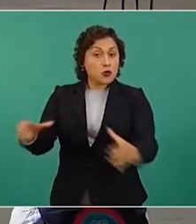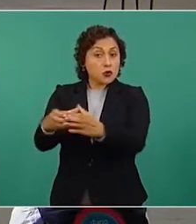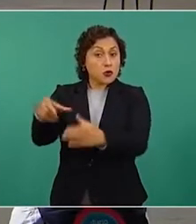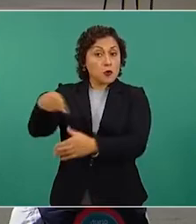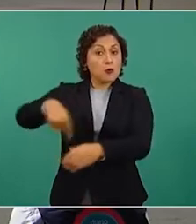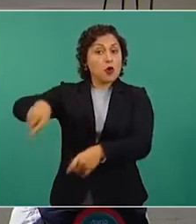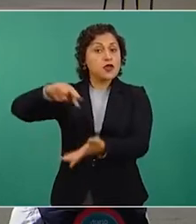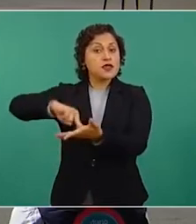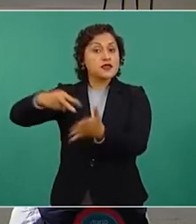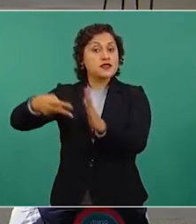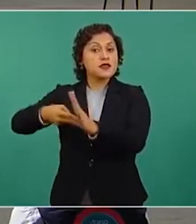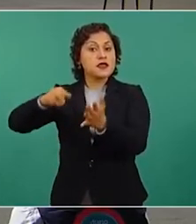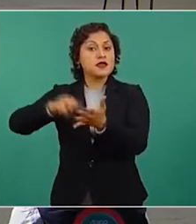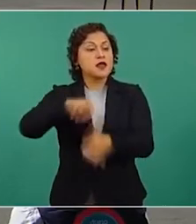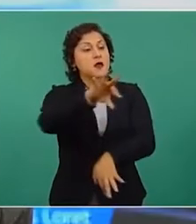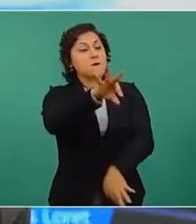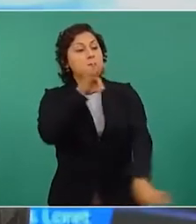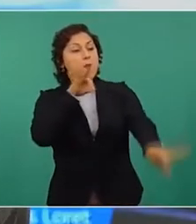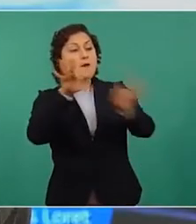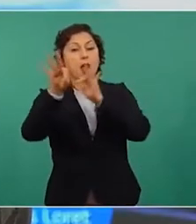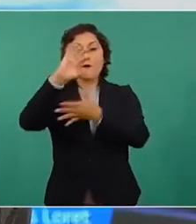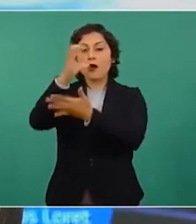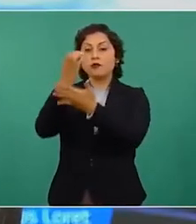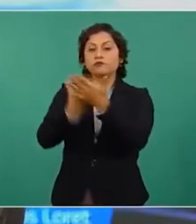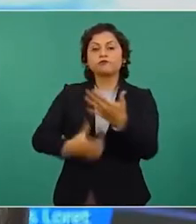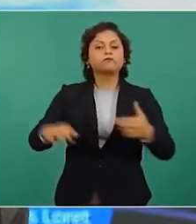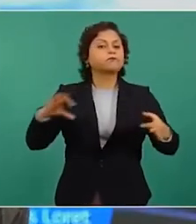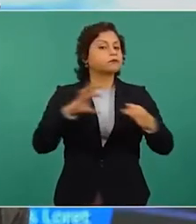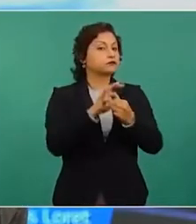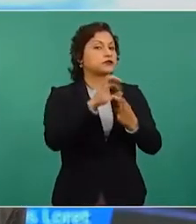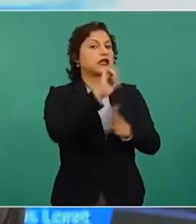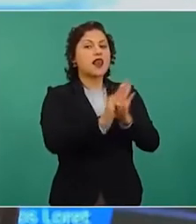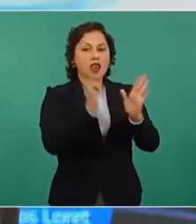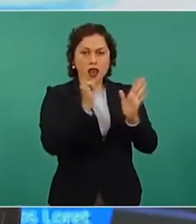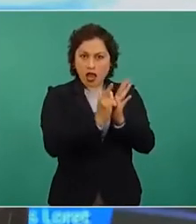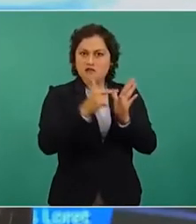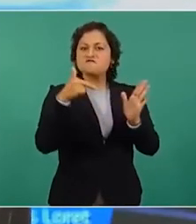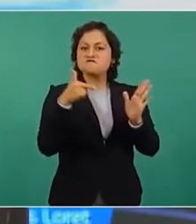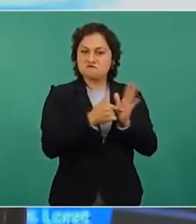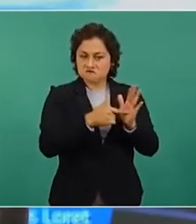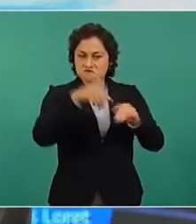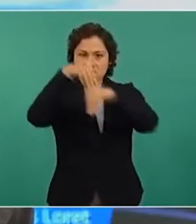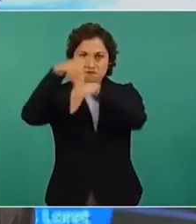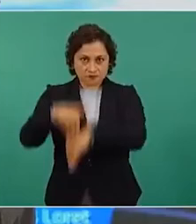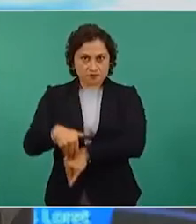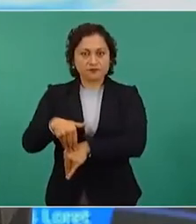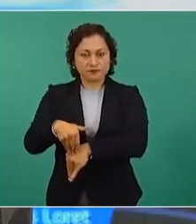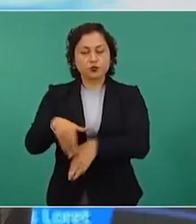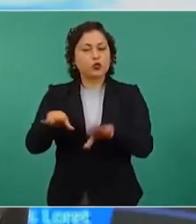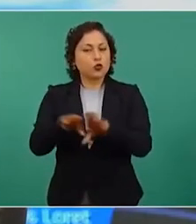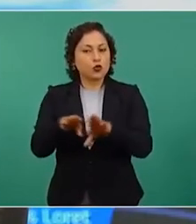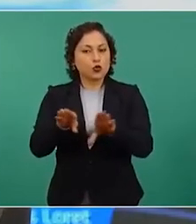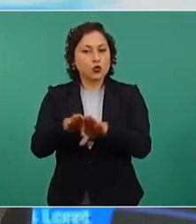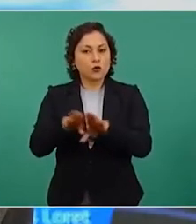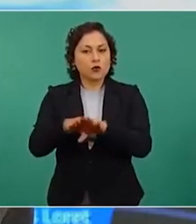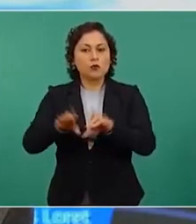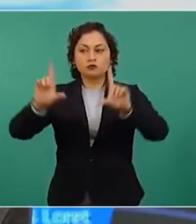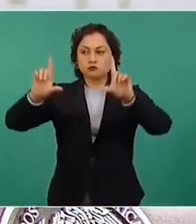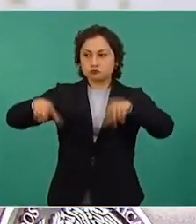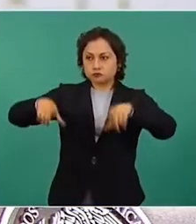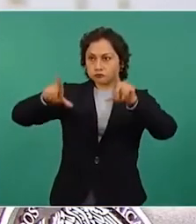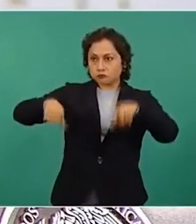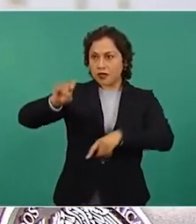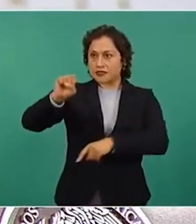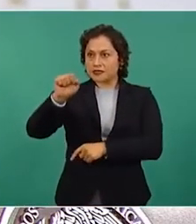contrataciones con estricto apego a la normatividad vigente, realizando la consulta en las plataformas del